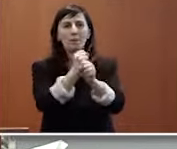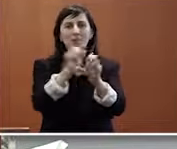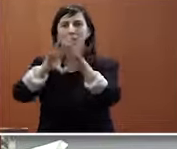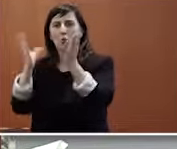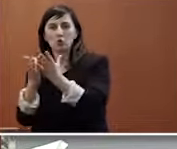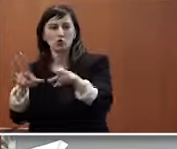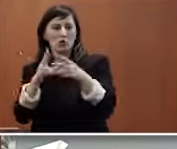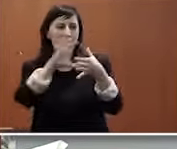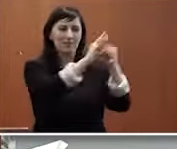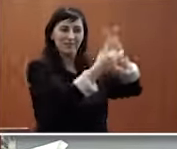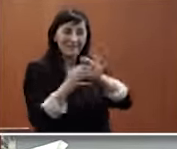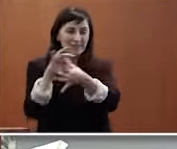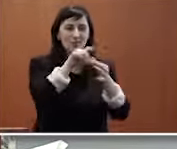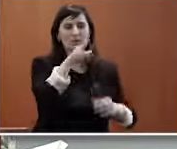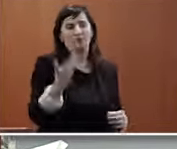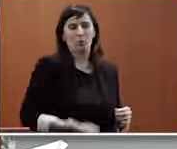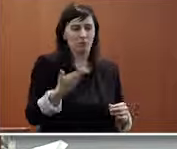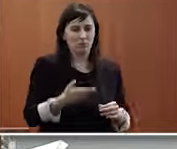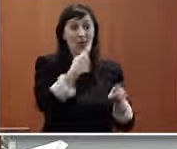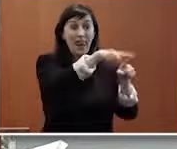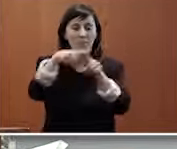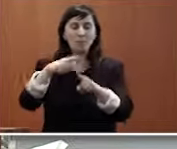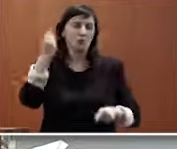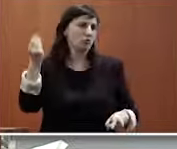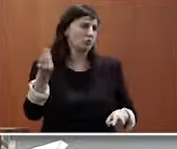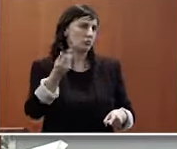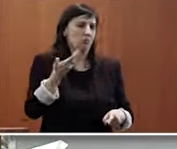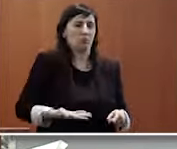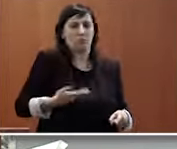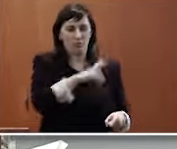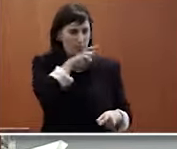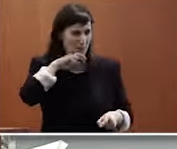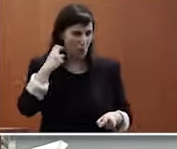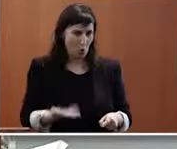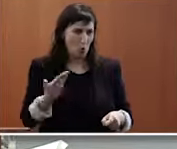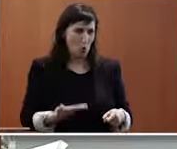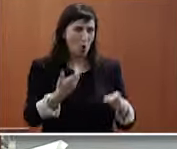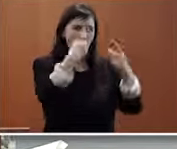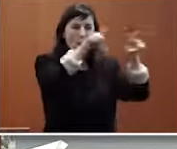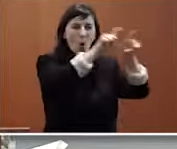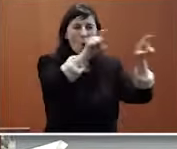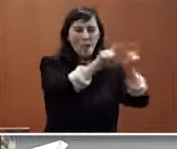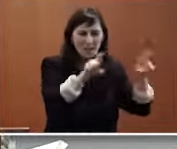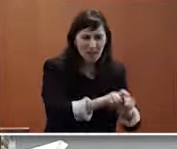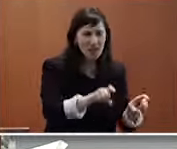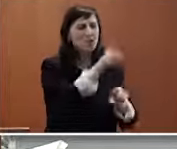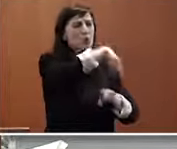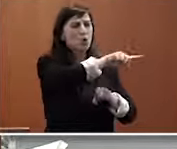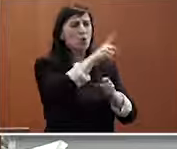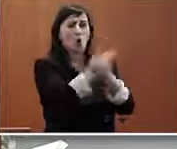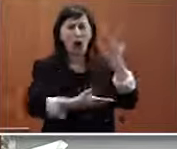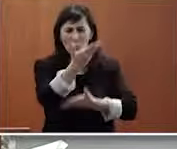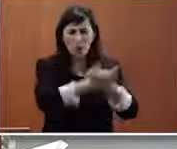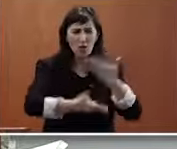que sempre son elementos de moito valor ese paternariado esa colaboración é